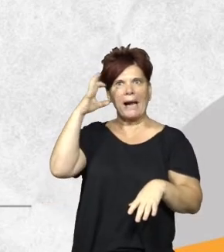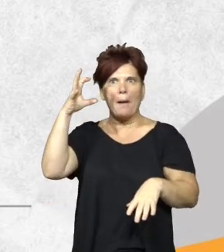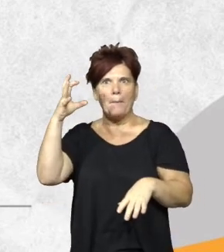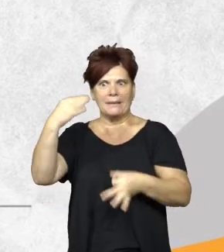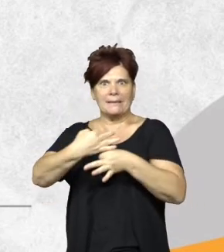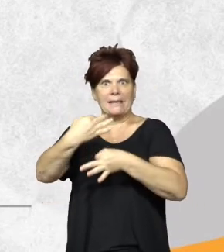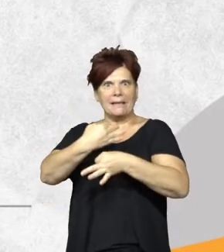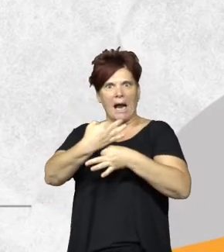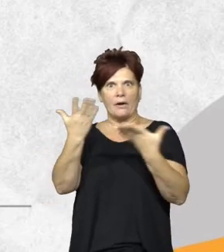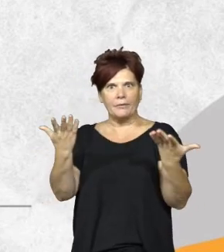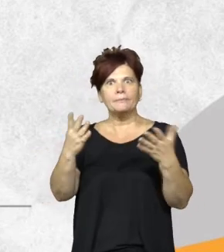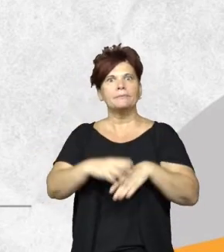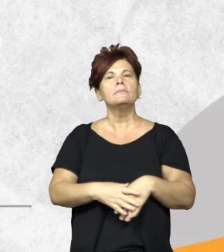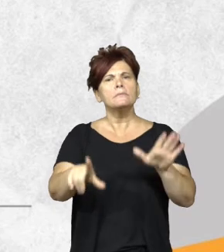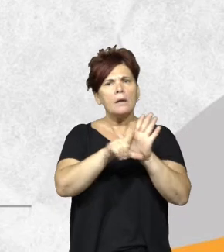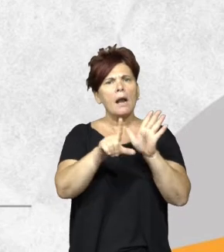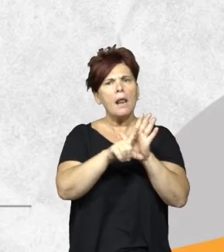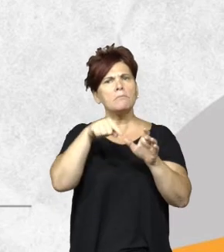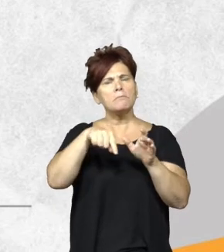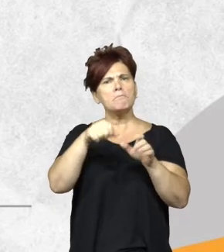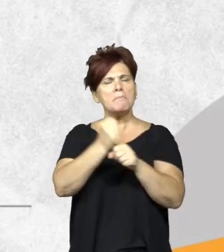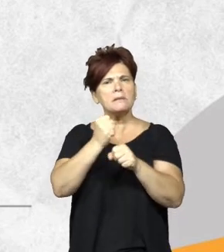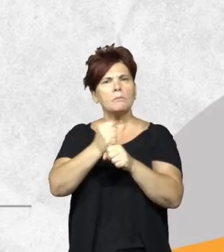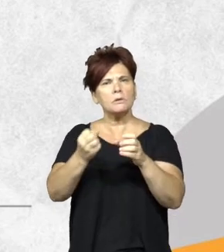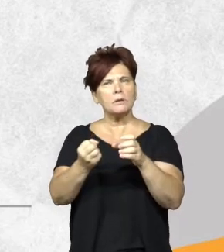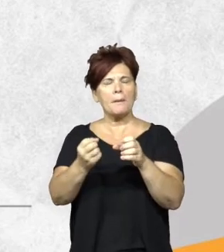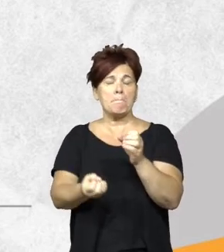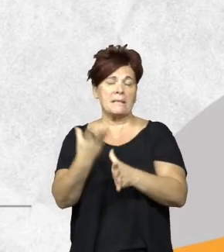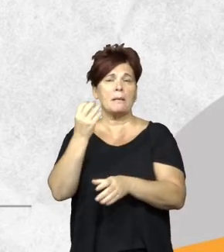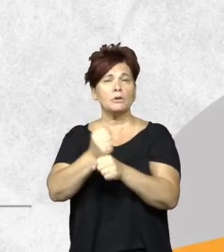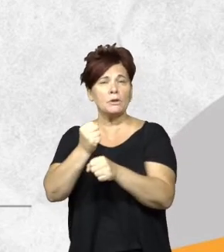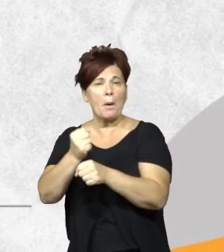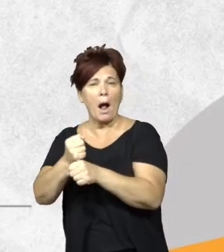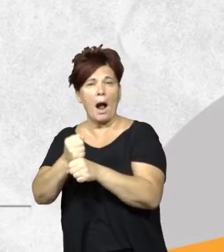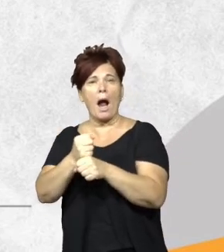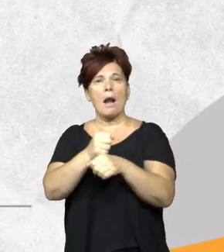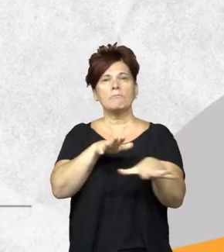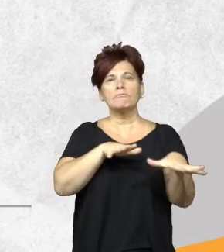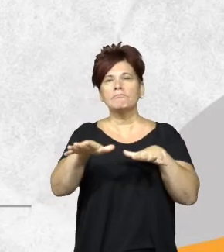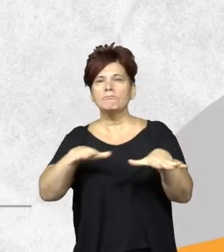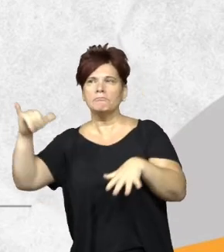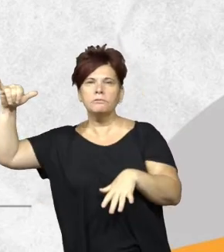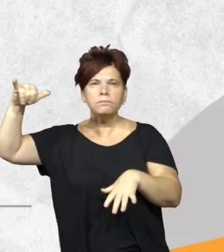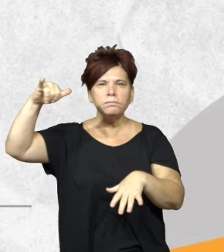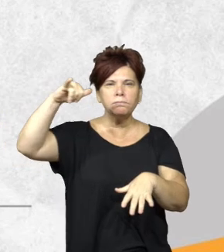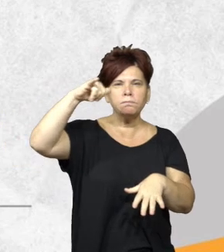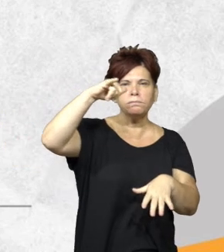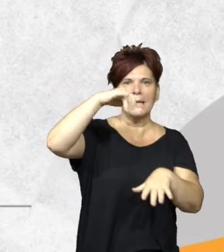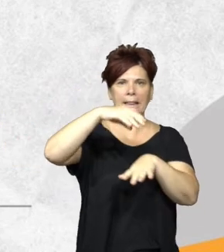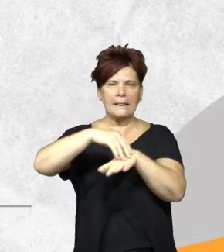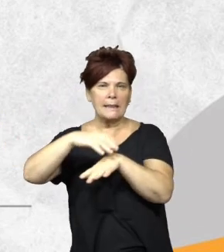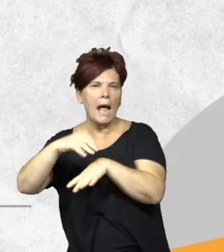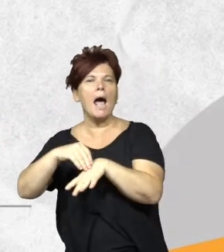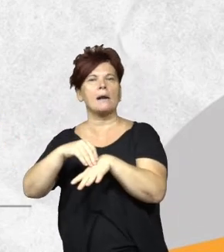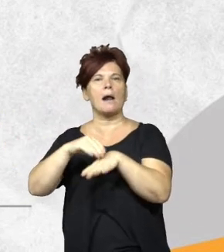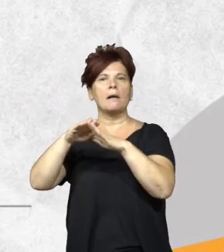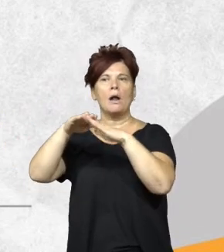en la ley de diversidad empezamos a trabajar sobre las aplicaciones aéreas terrestres empezamos a trabajar sobre